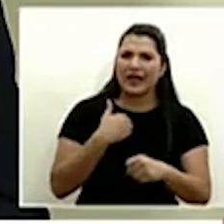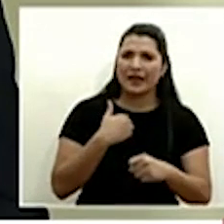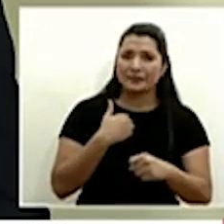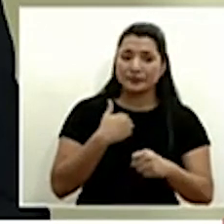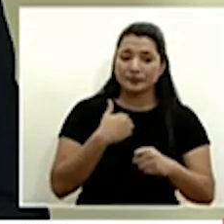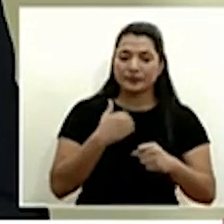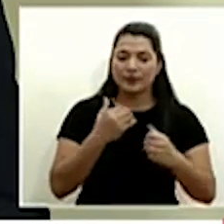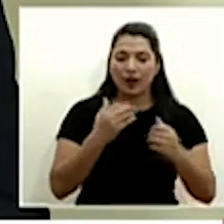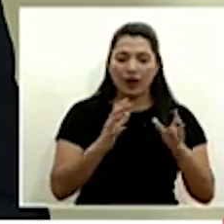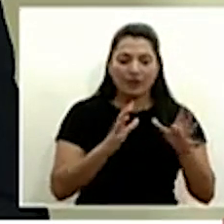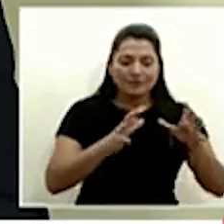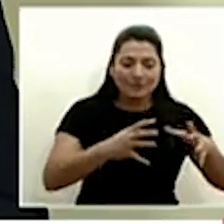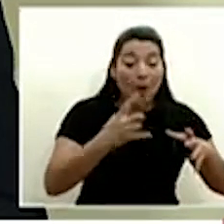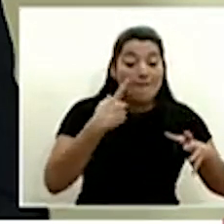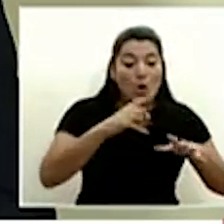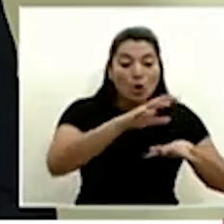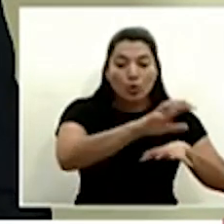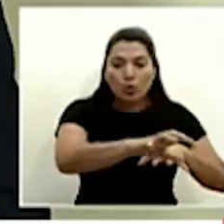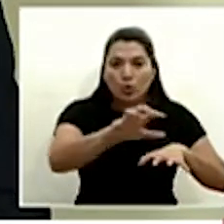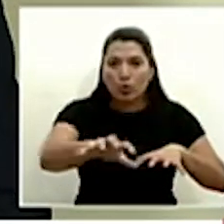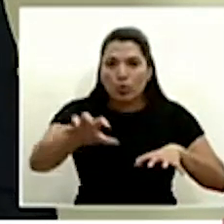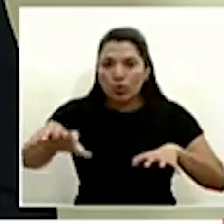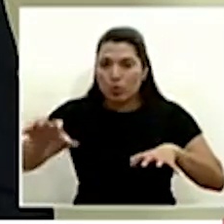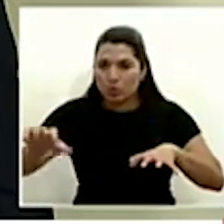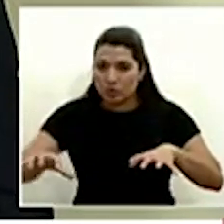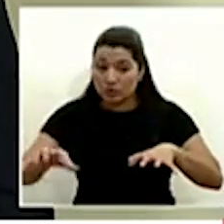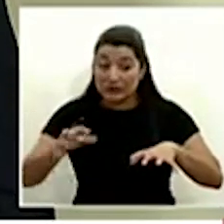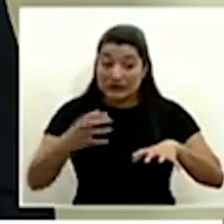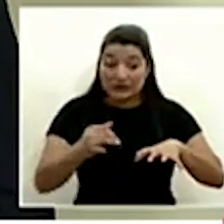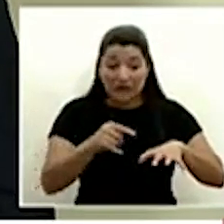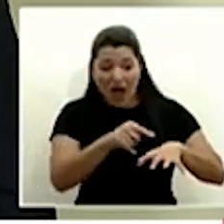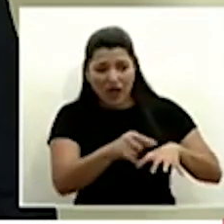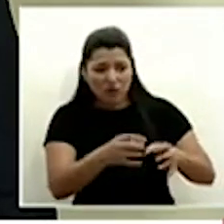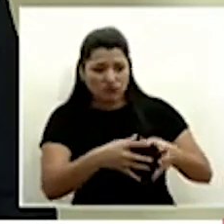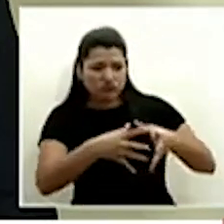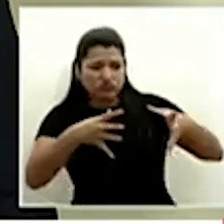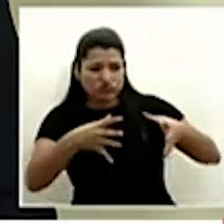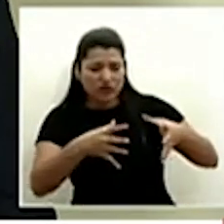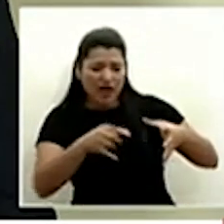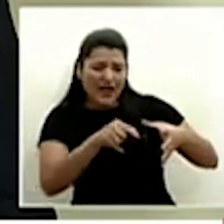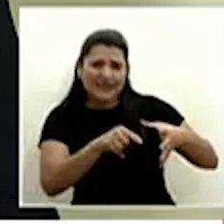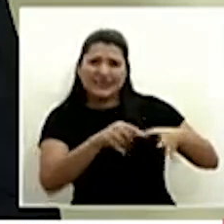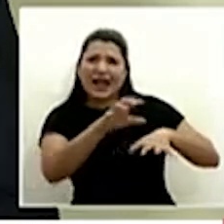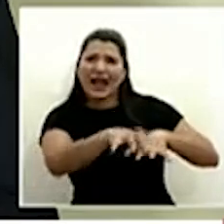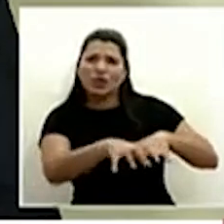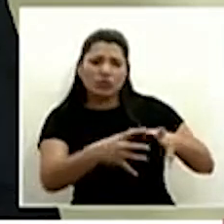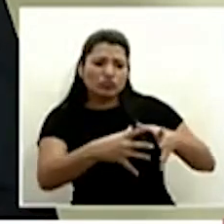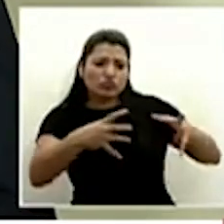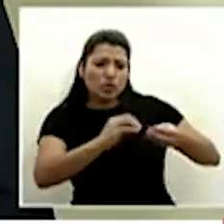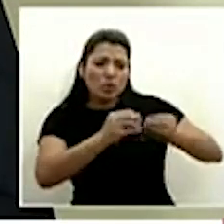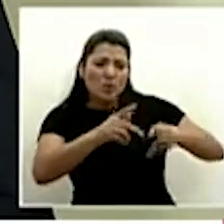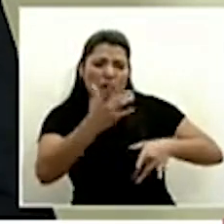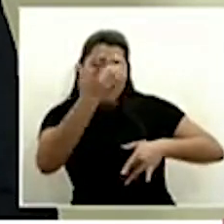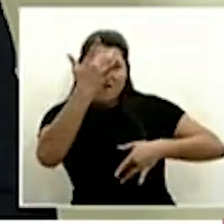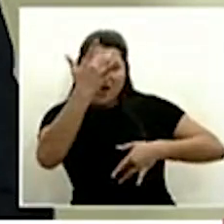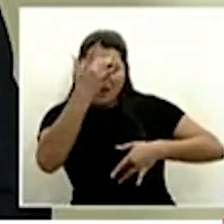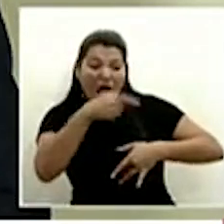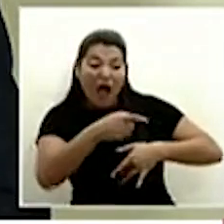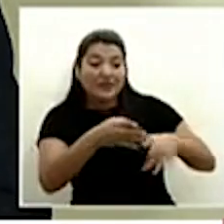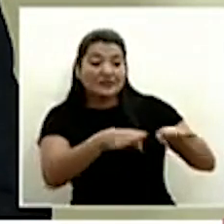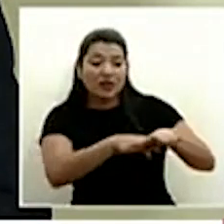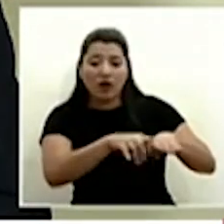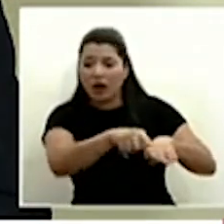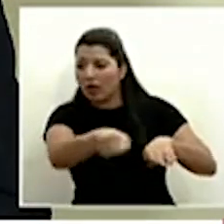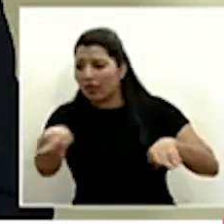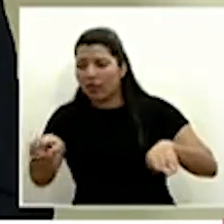aceleración eso es parte de el escenario que estamos manejando en estos momentos y justo es también el análisis que estamos llevando a